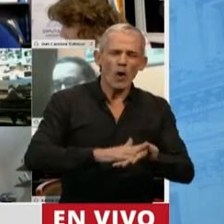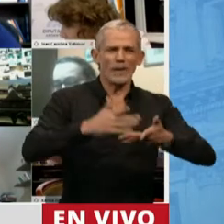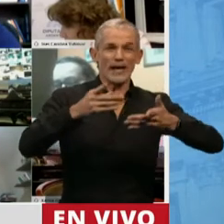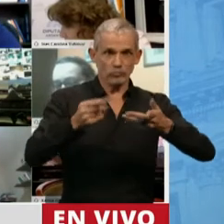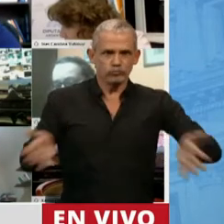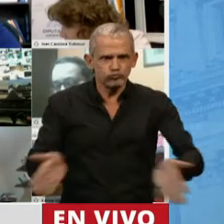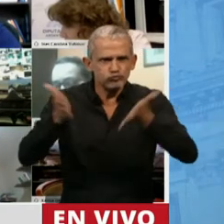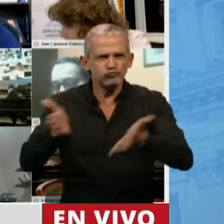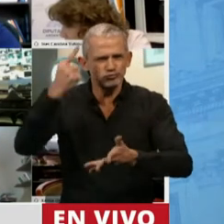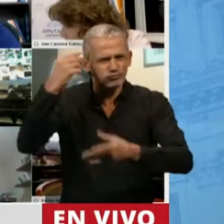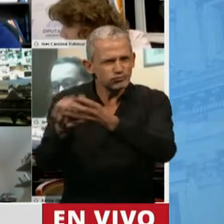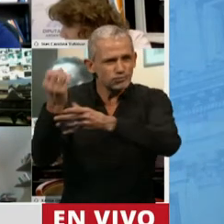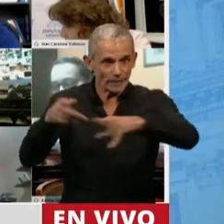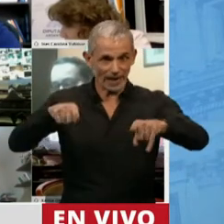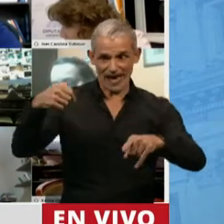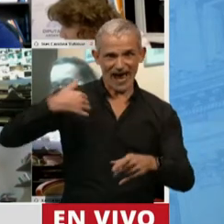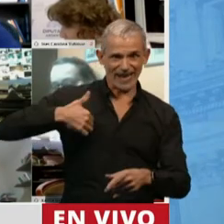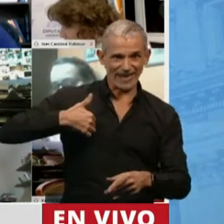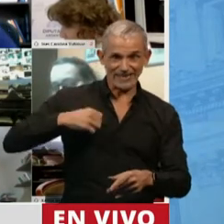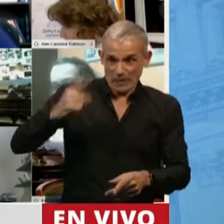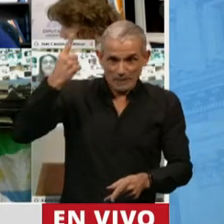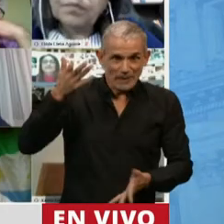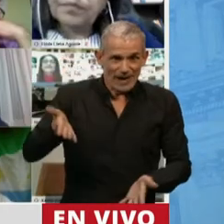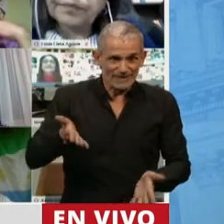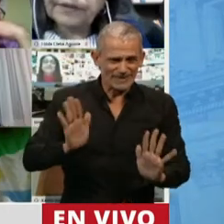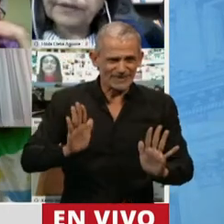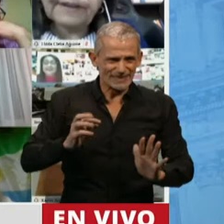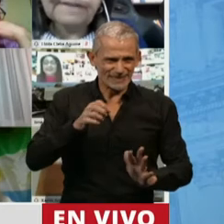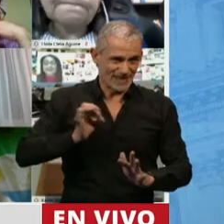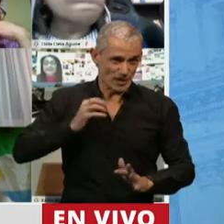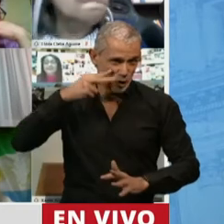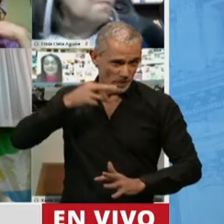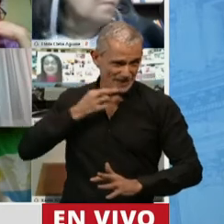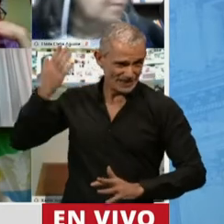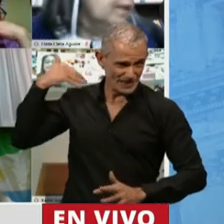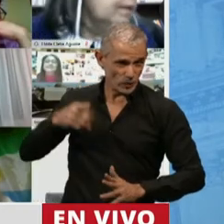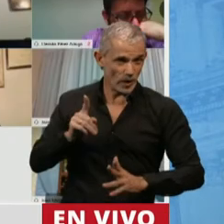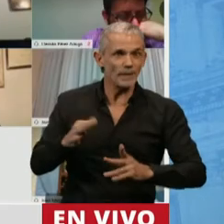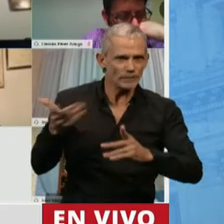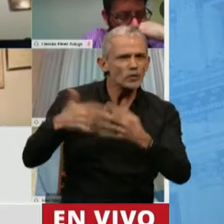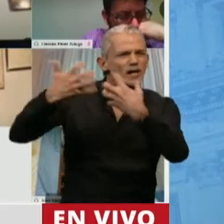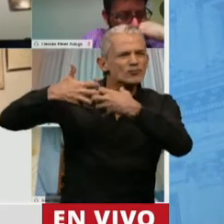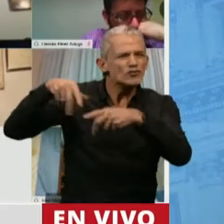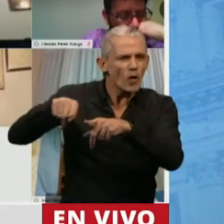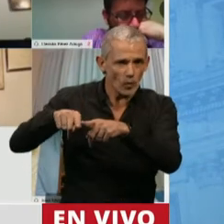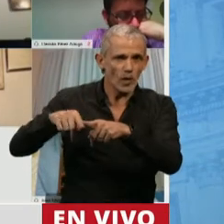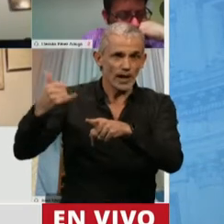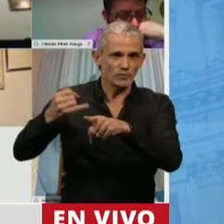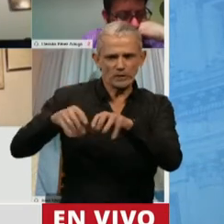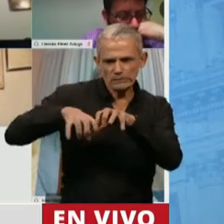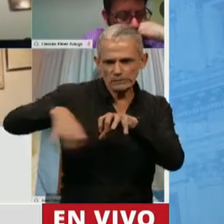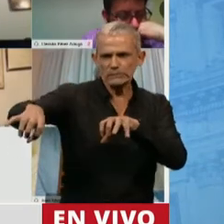conocimiento que este país tuvo como antecedente. Sin dejar de reflejar que el software es una